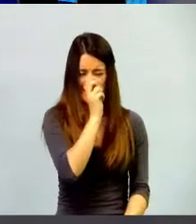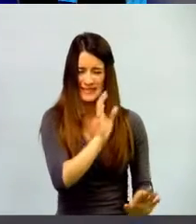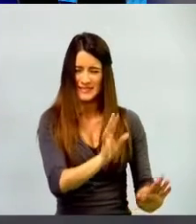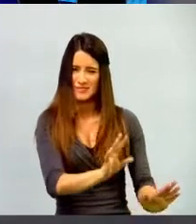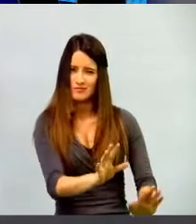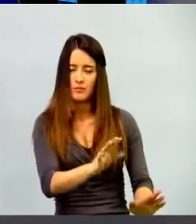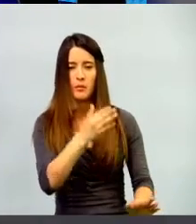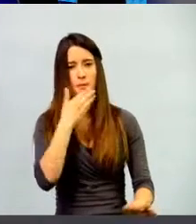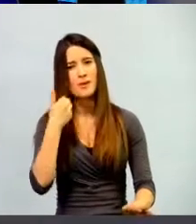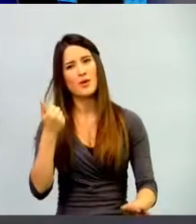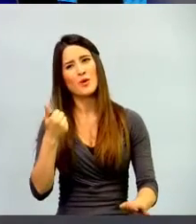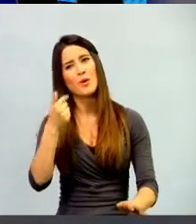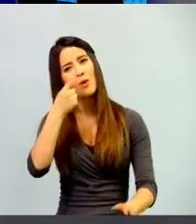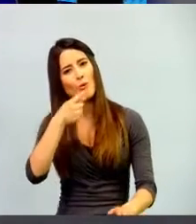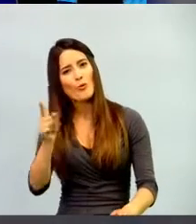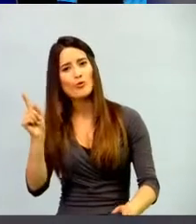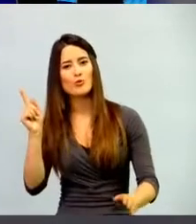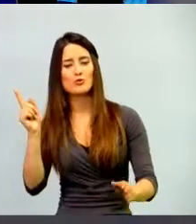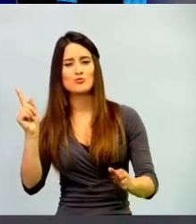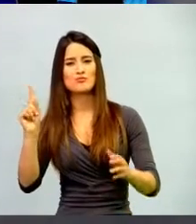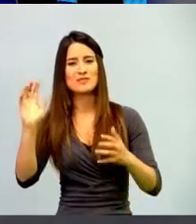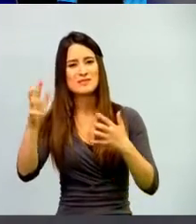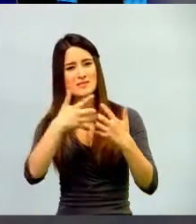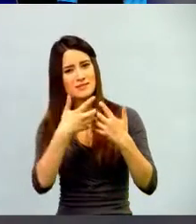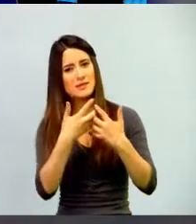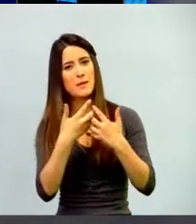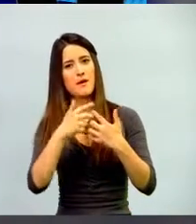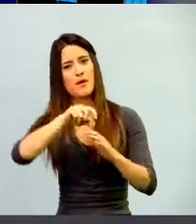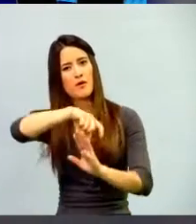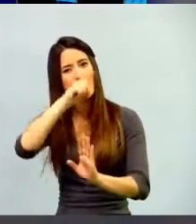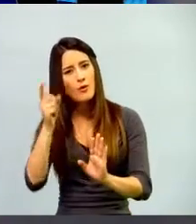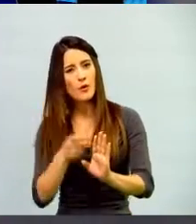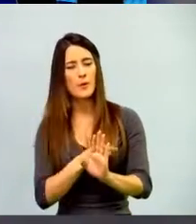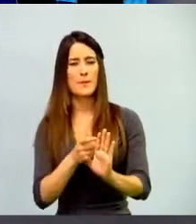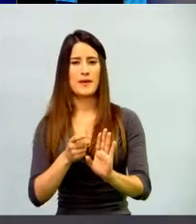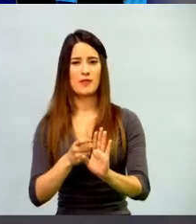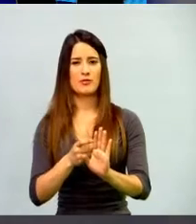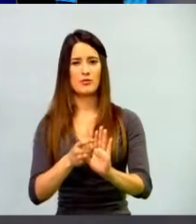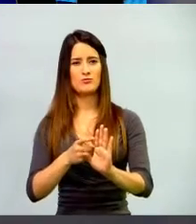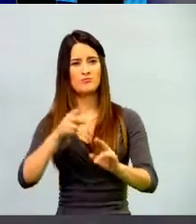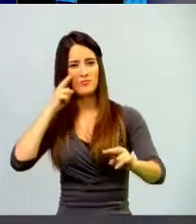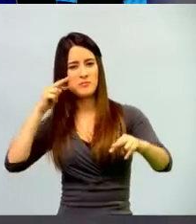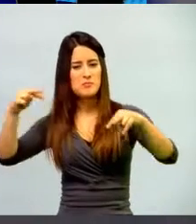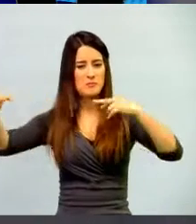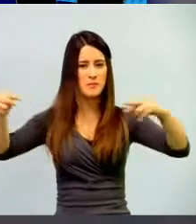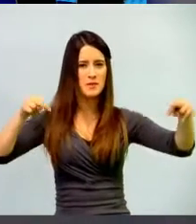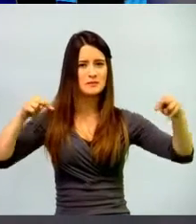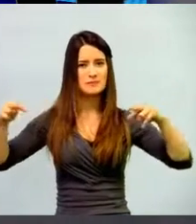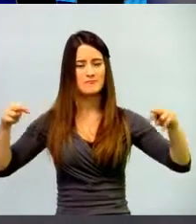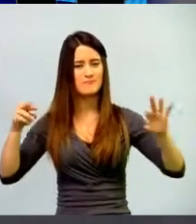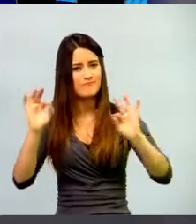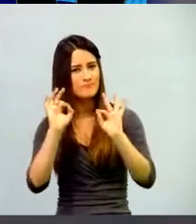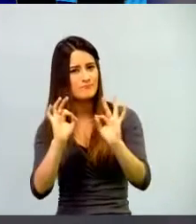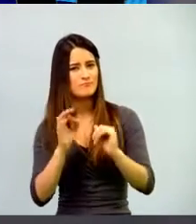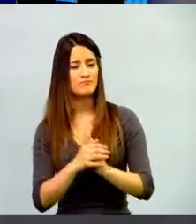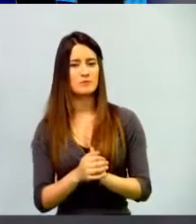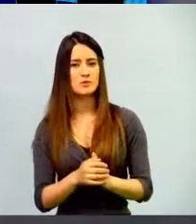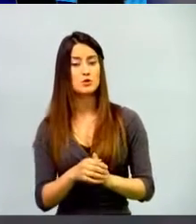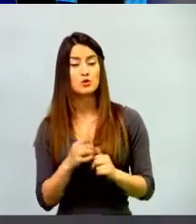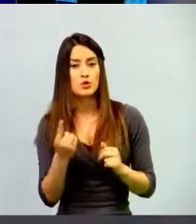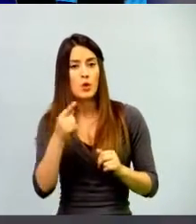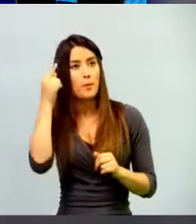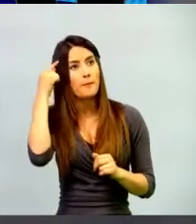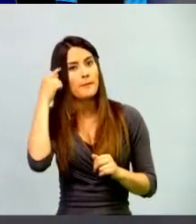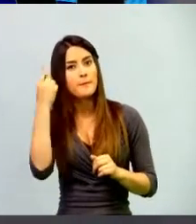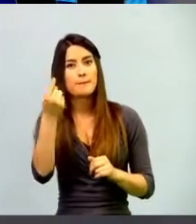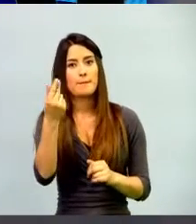creo que hay que mirar el espectro, digamos, desde una perspectiva un poco más amplia. No creo que sea únicamente el factor económico